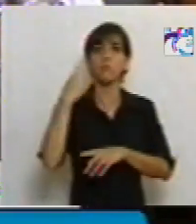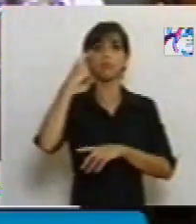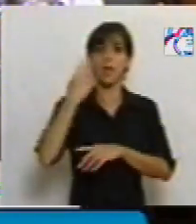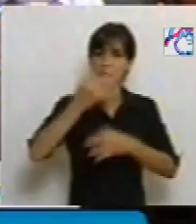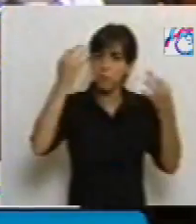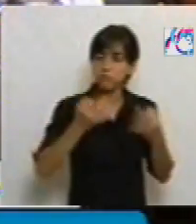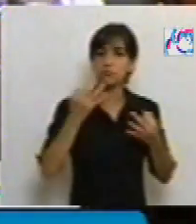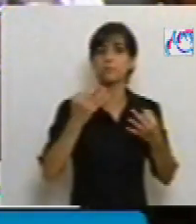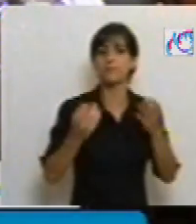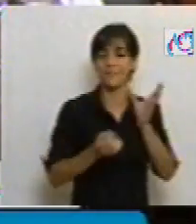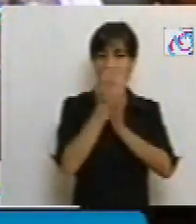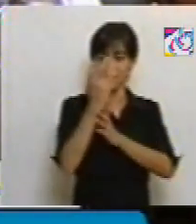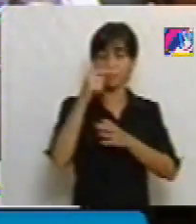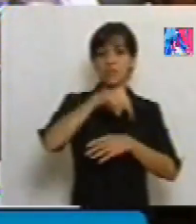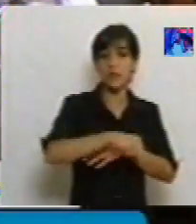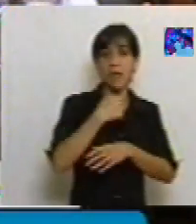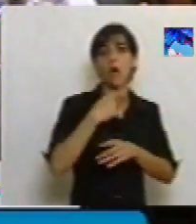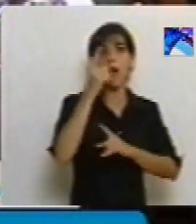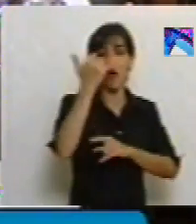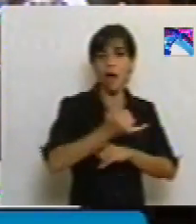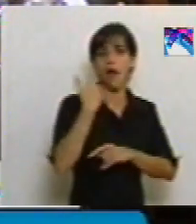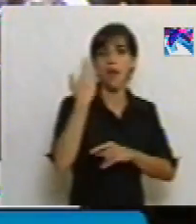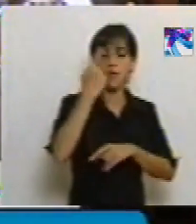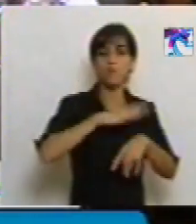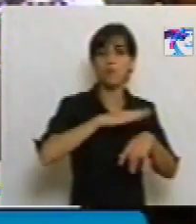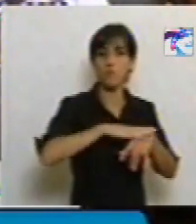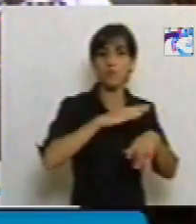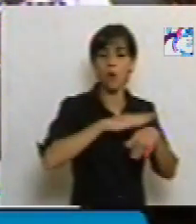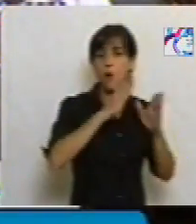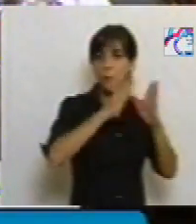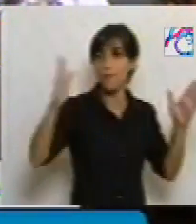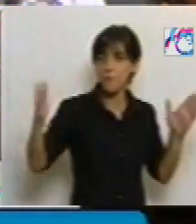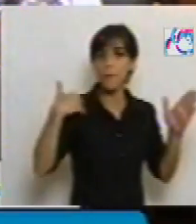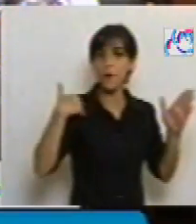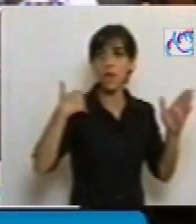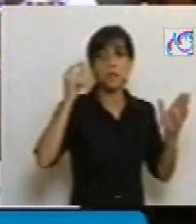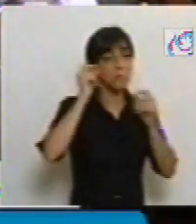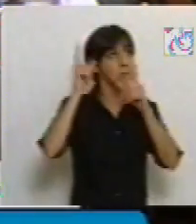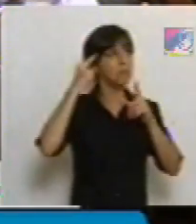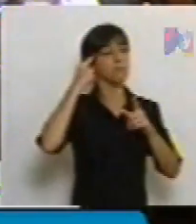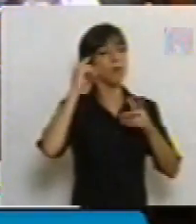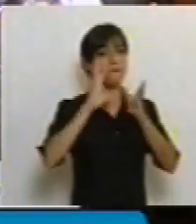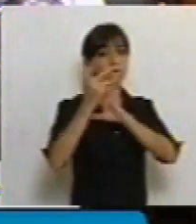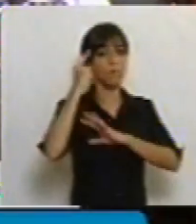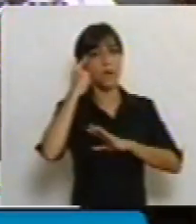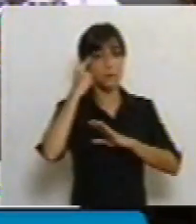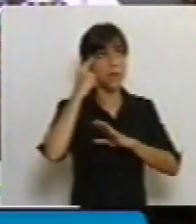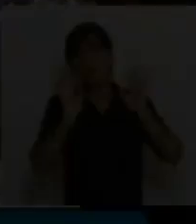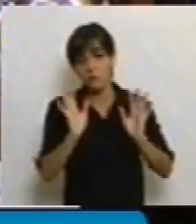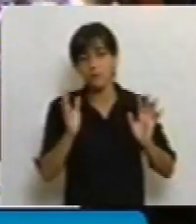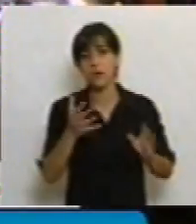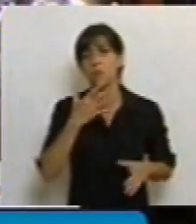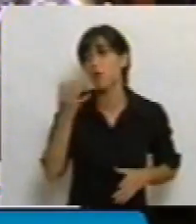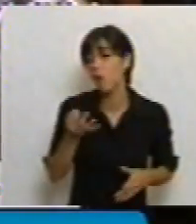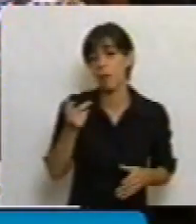momento histórico hay una coincidencia ideológica que es muy rara de encontrar en los presidentes de América Latina.